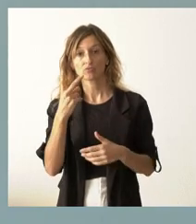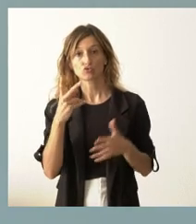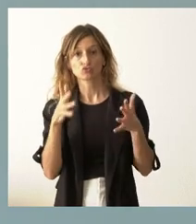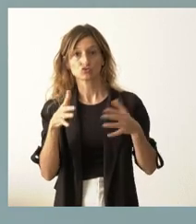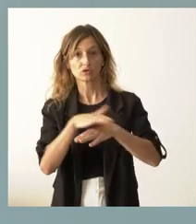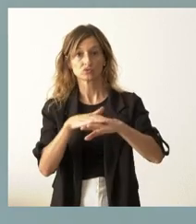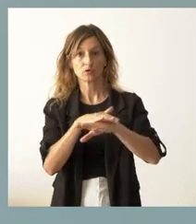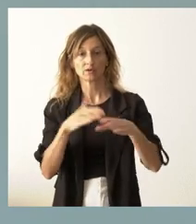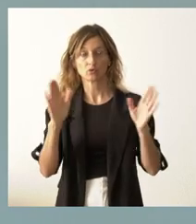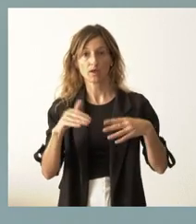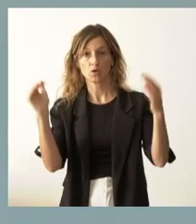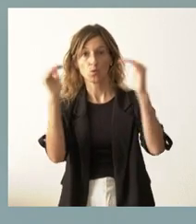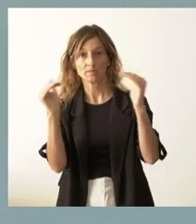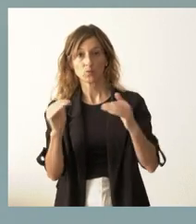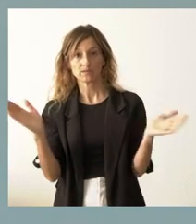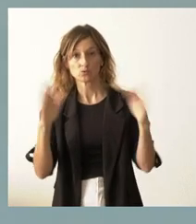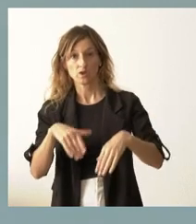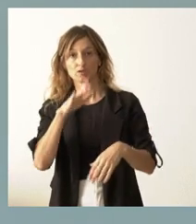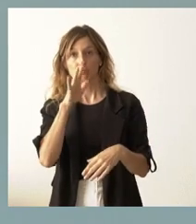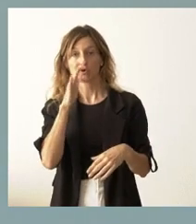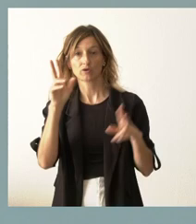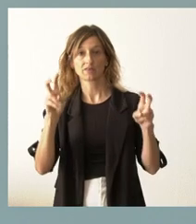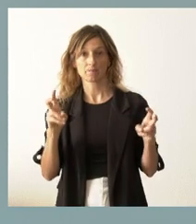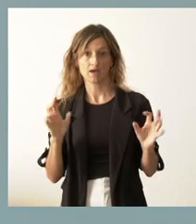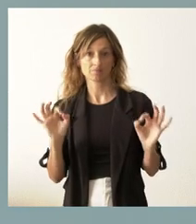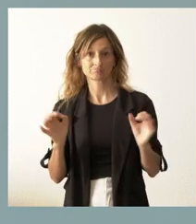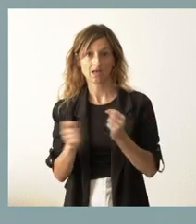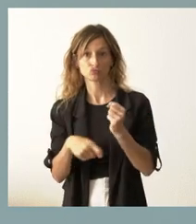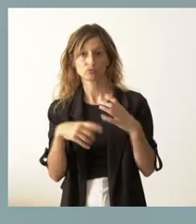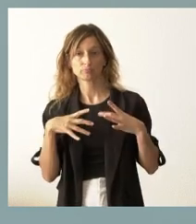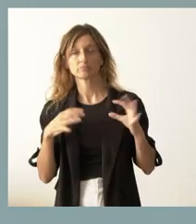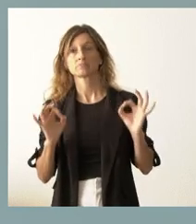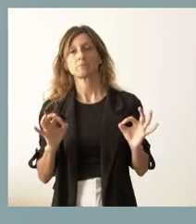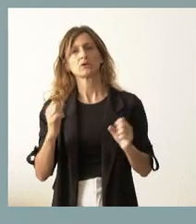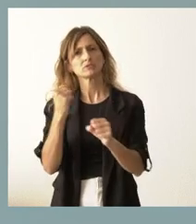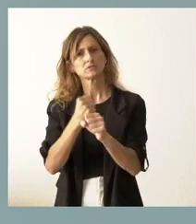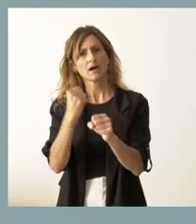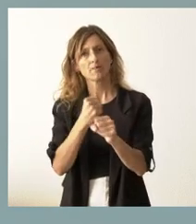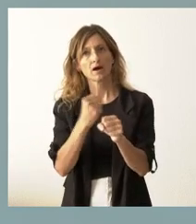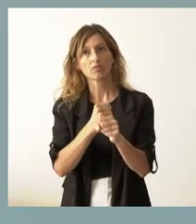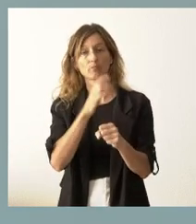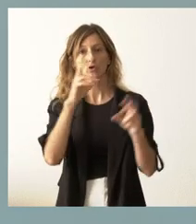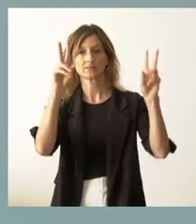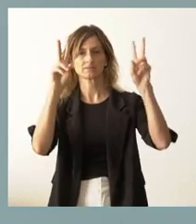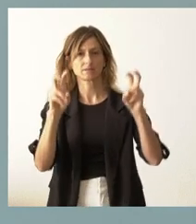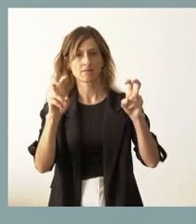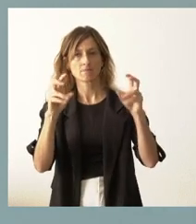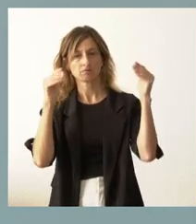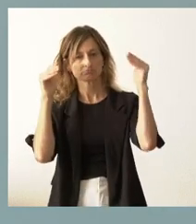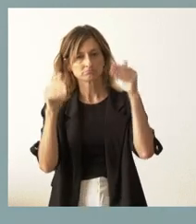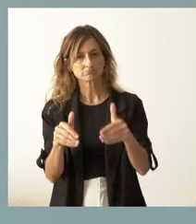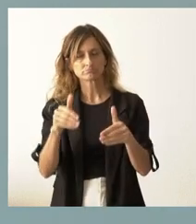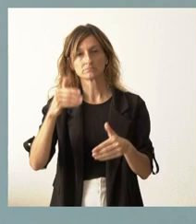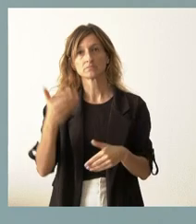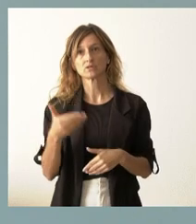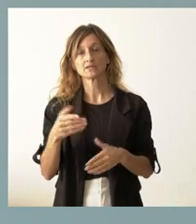gobierno, estos dos jueves que no hemos tenido como consecuencia del periodo en que estamos, pero hemos ido trabajando intensamente, fundamentalmente, en un tema que nos importaba mucho,